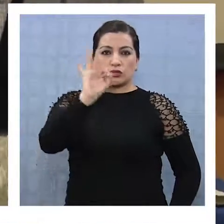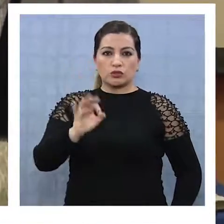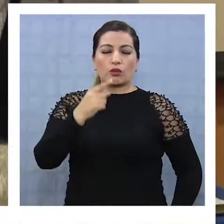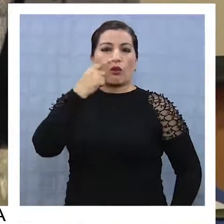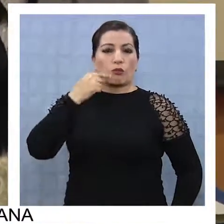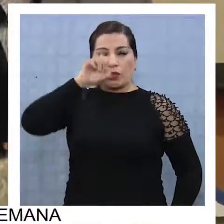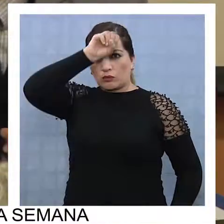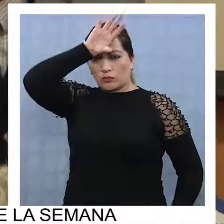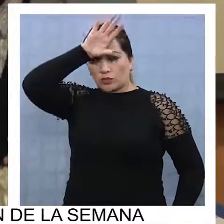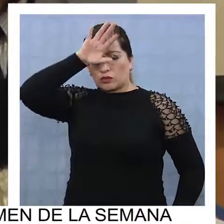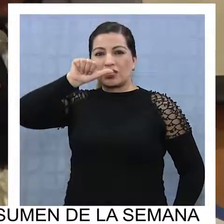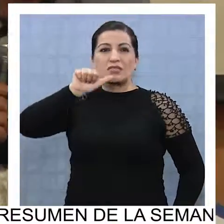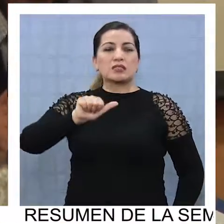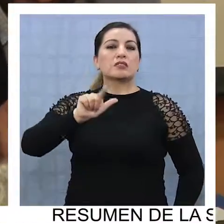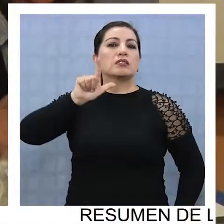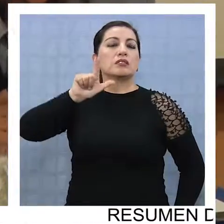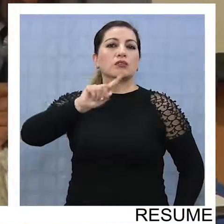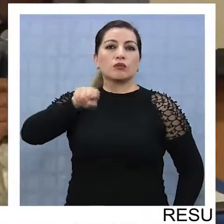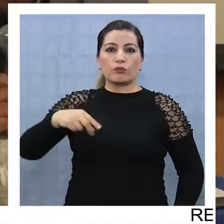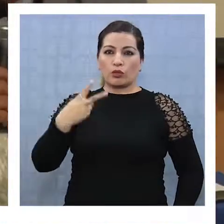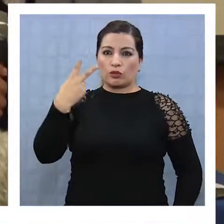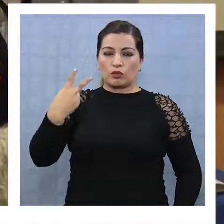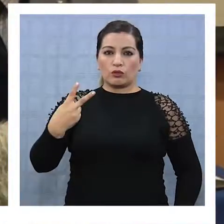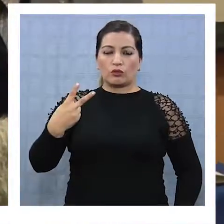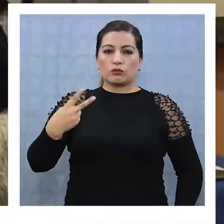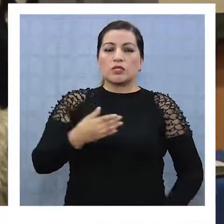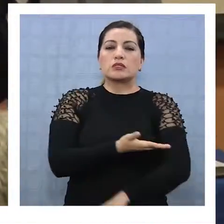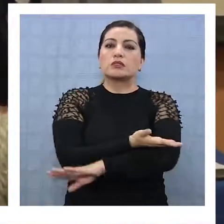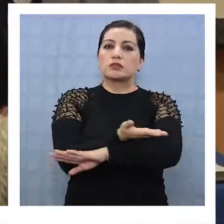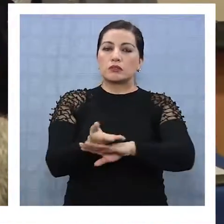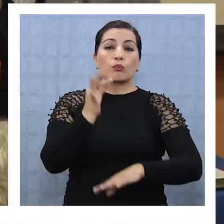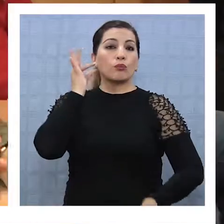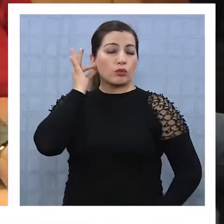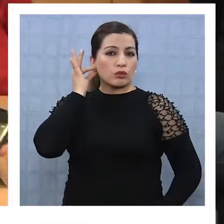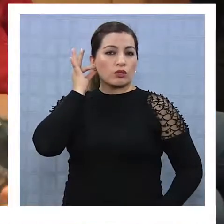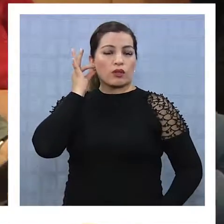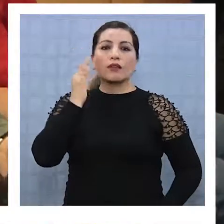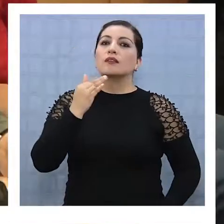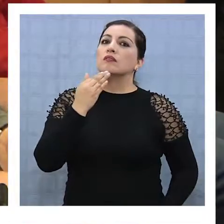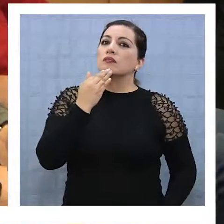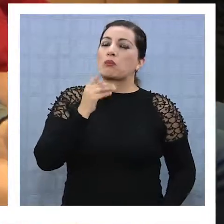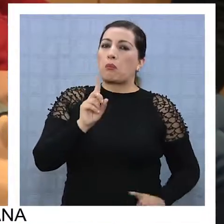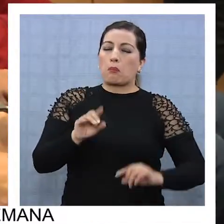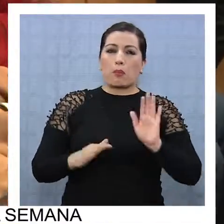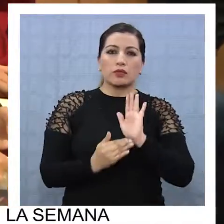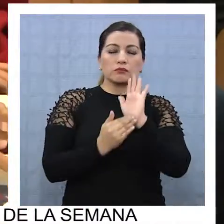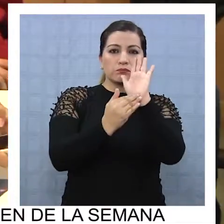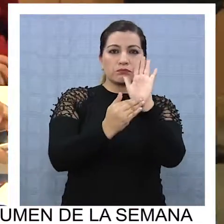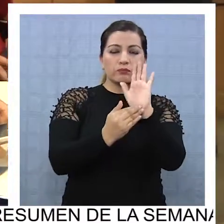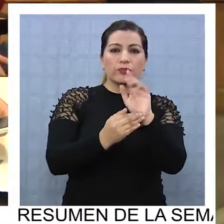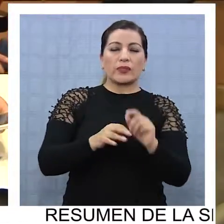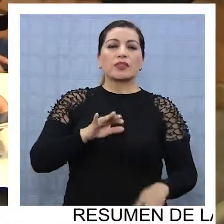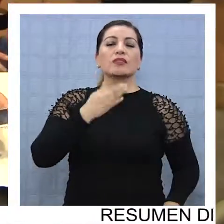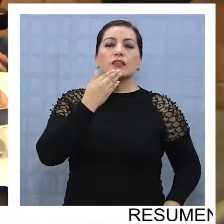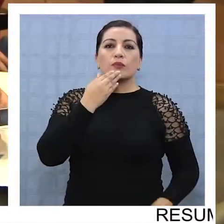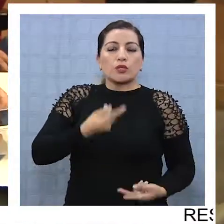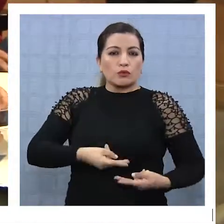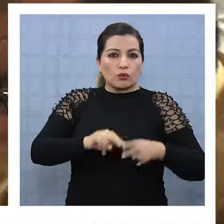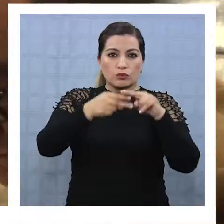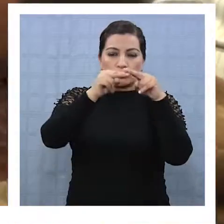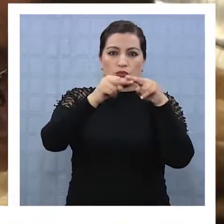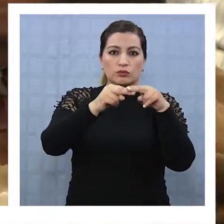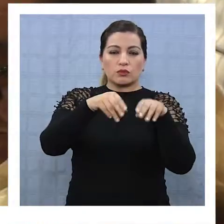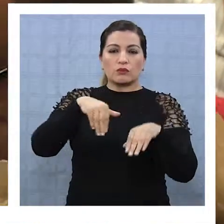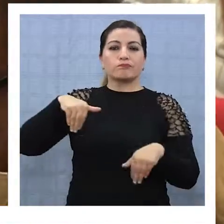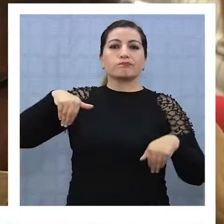hombres en minería, 67,2% de mujeres en servicios, entre los rubros más destacados, seguidos de